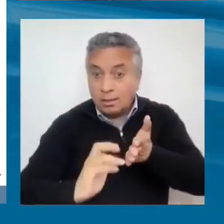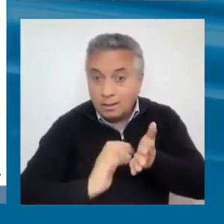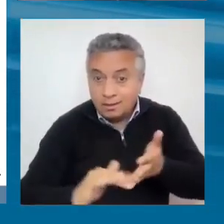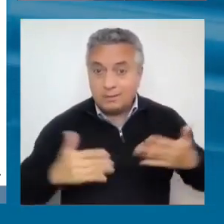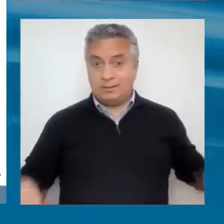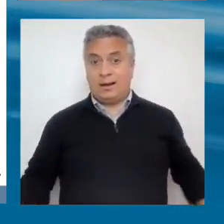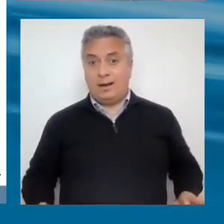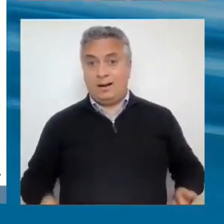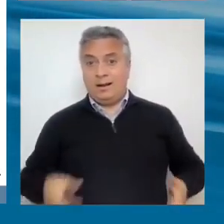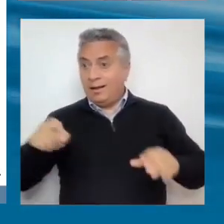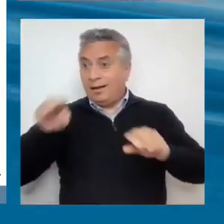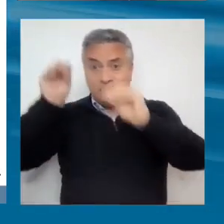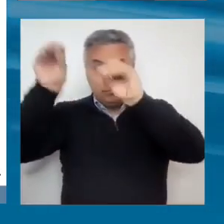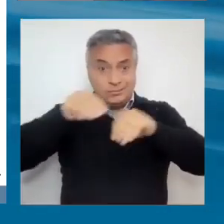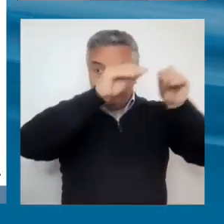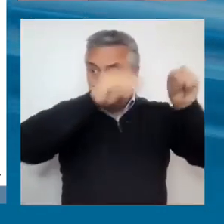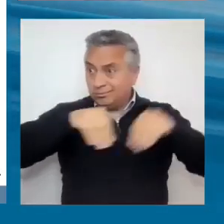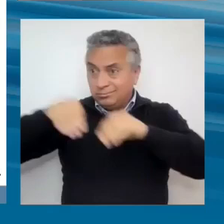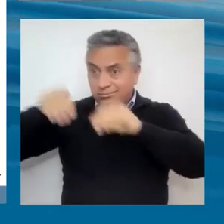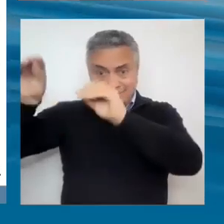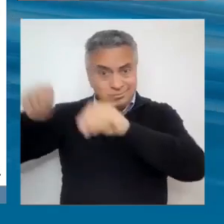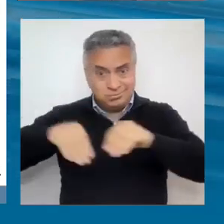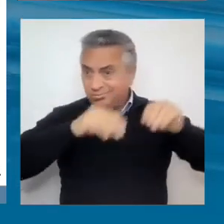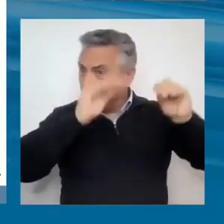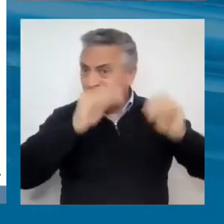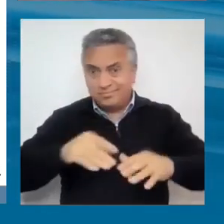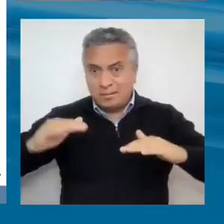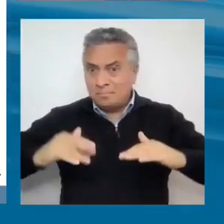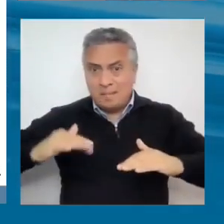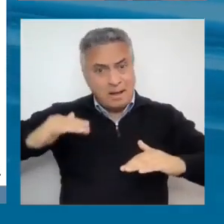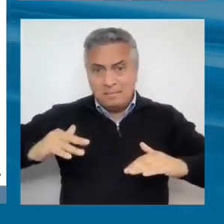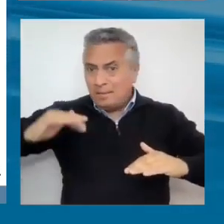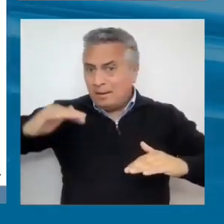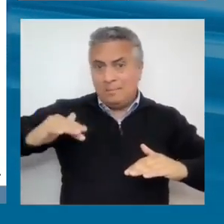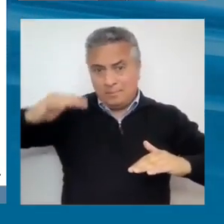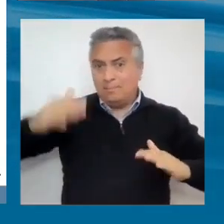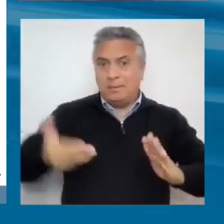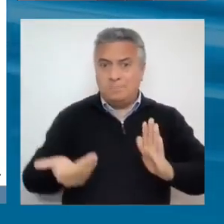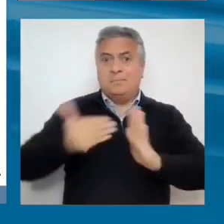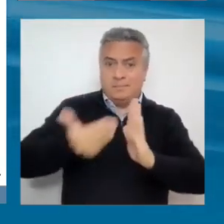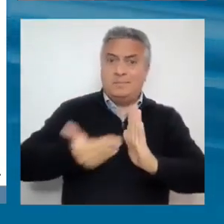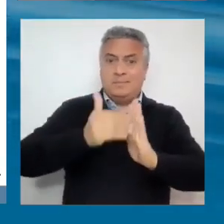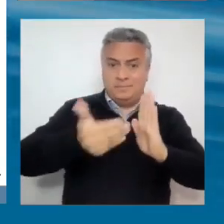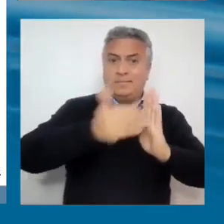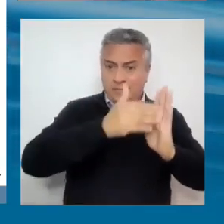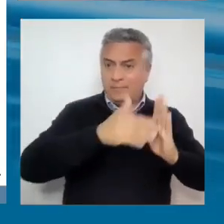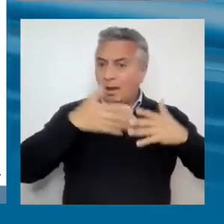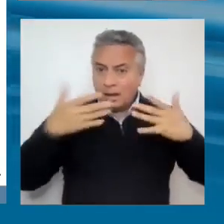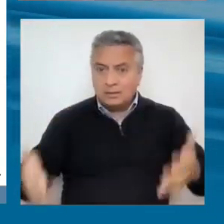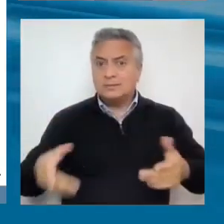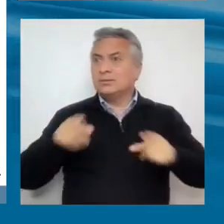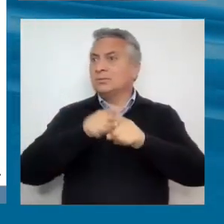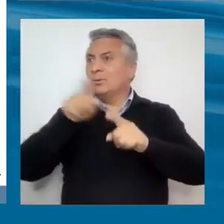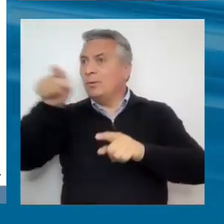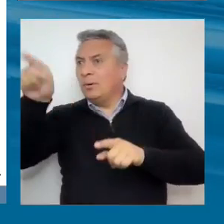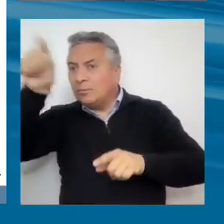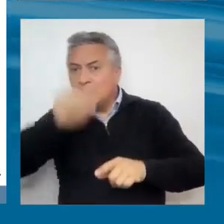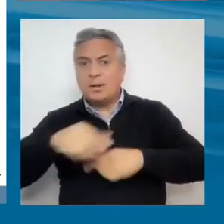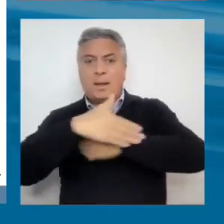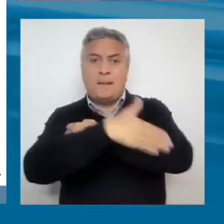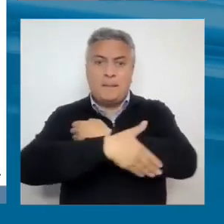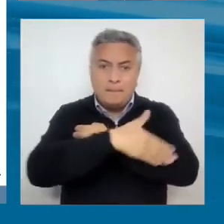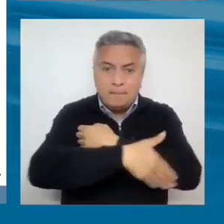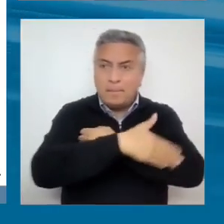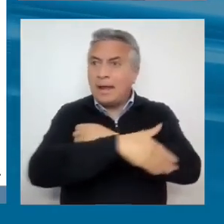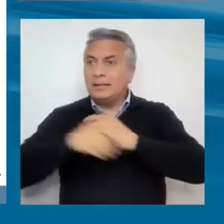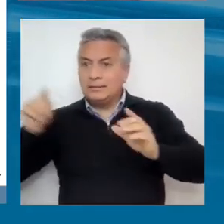crecientes, sabemos cómo ha venido aumentando los flujos, las nacionalidades, los países de tráfico, en fin,